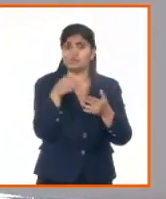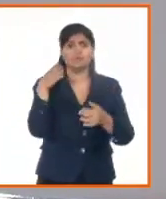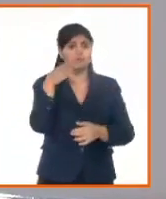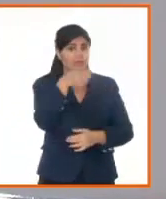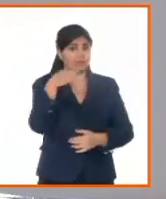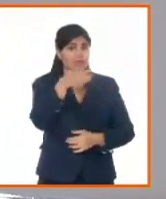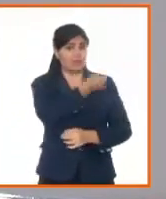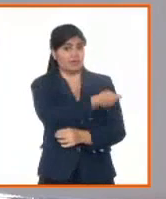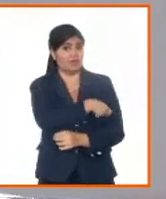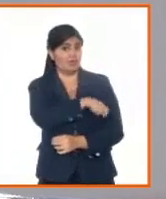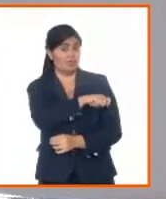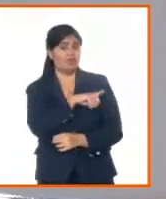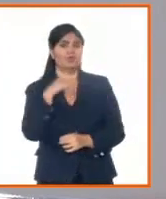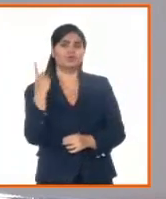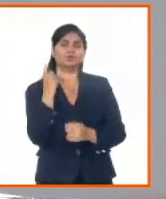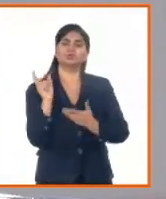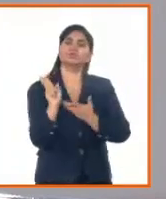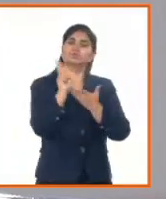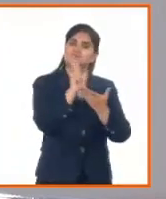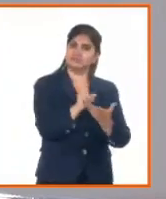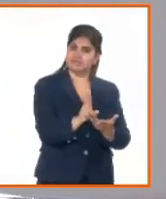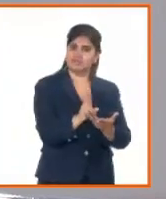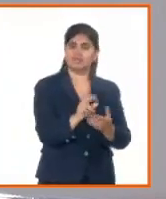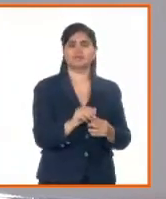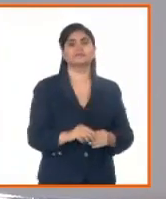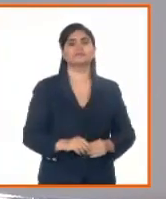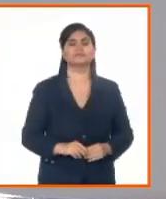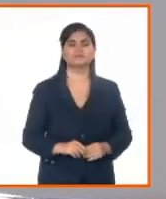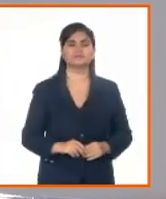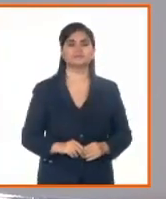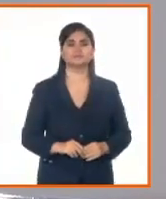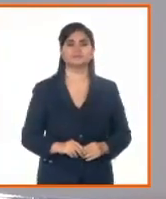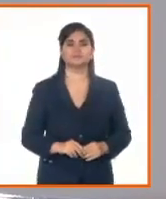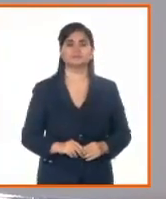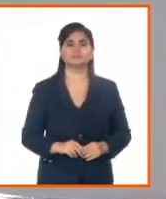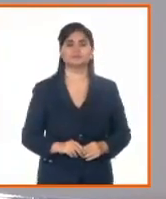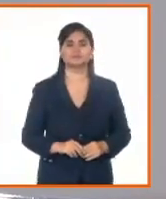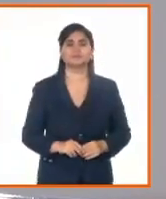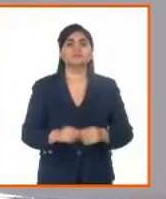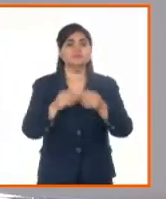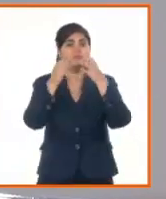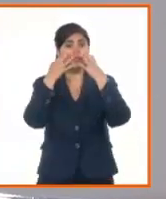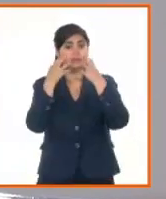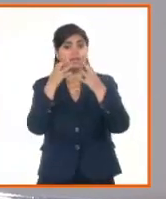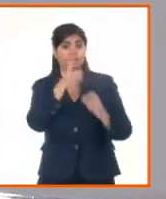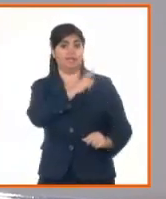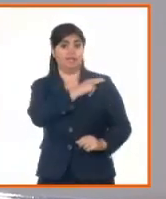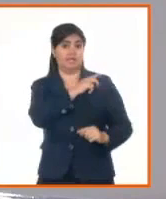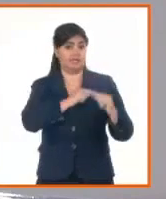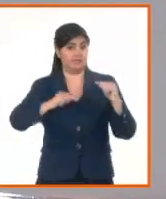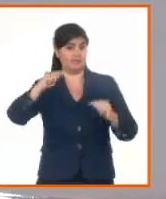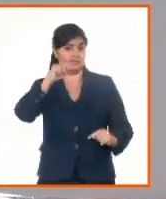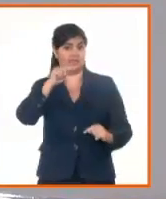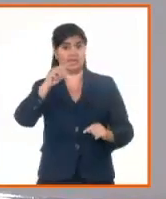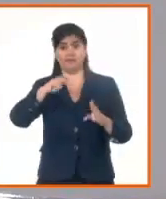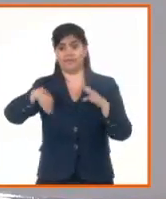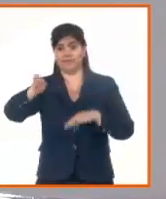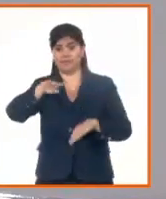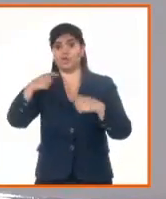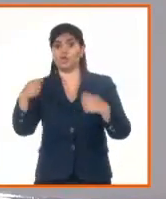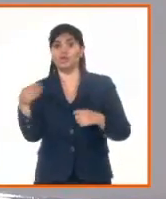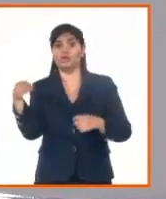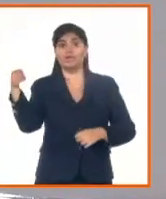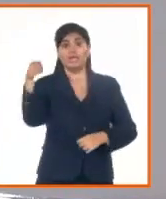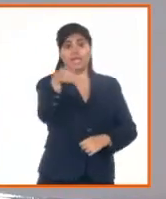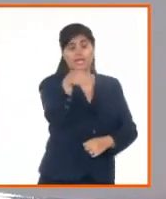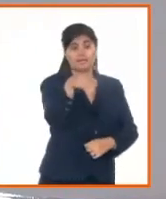registros del Estado Civil. Por lo tanto, es una permanente que los principales directivos del ministerio estén en las unidades de